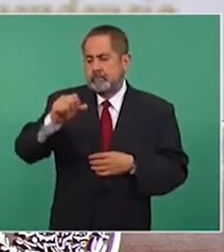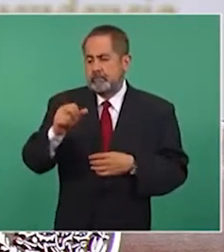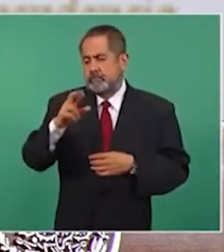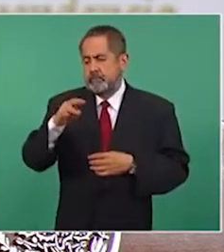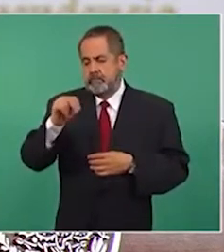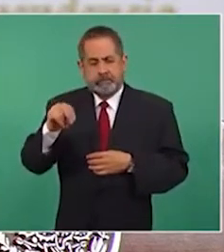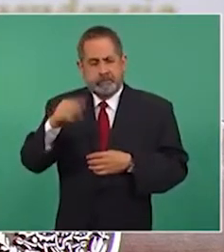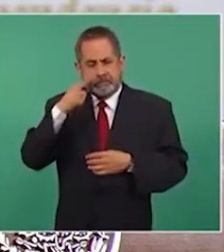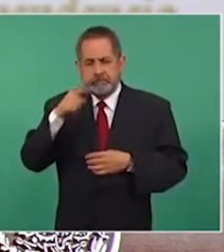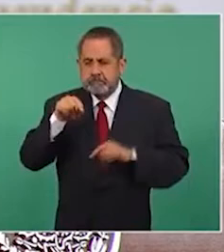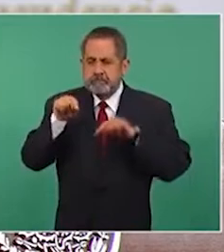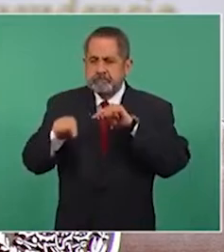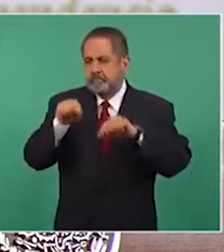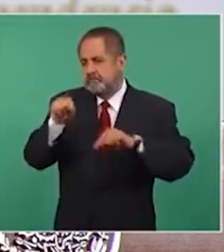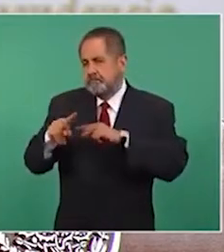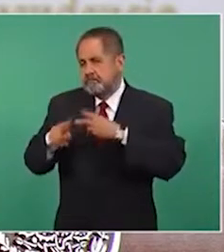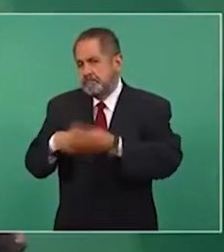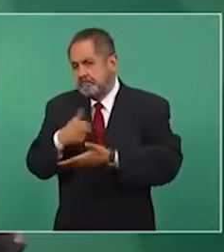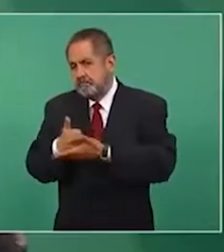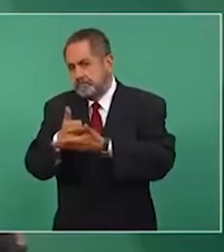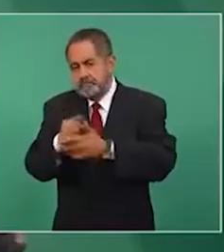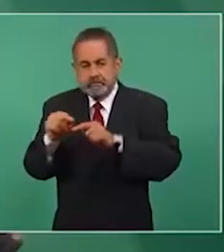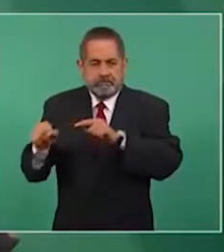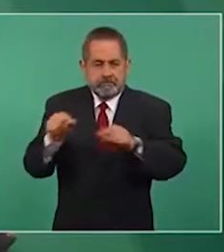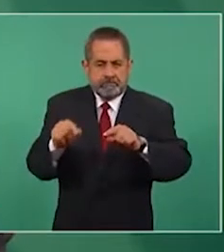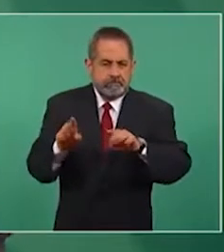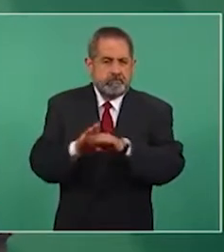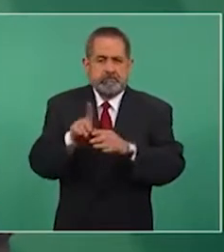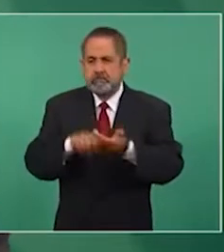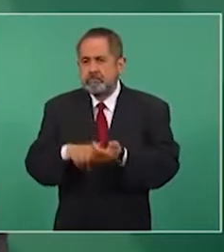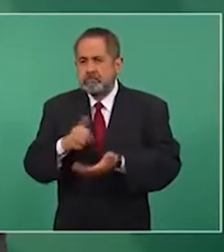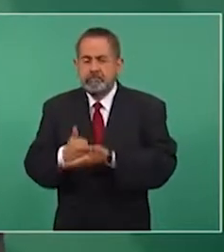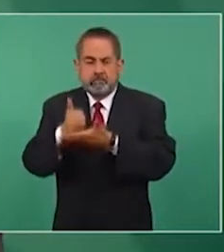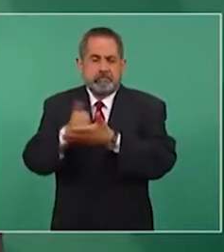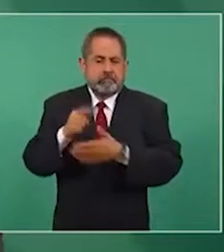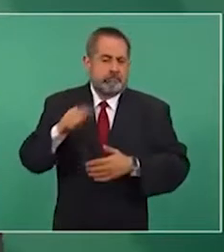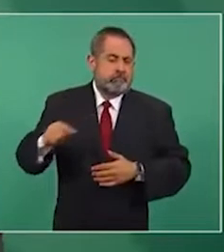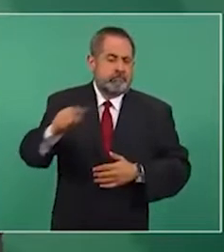que han estado ahí ayudando,